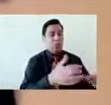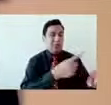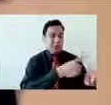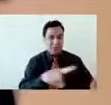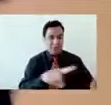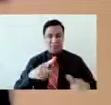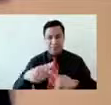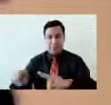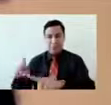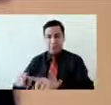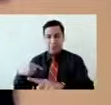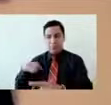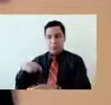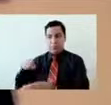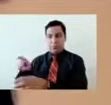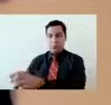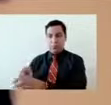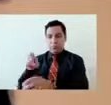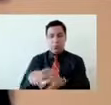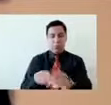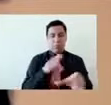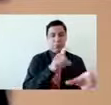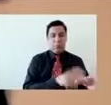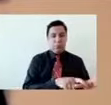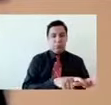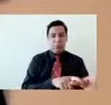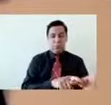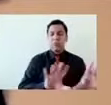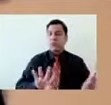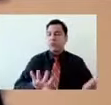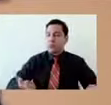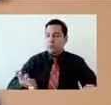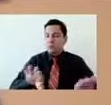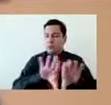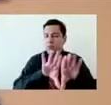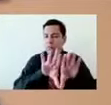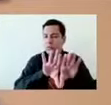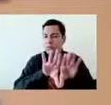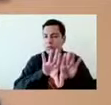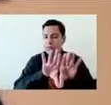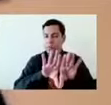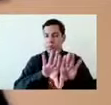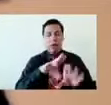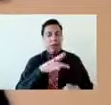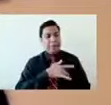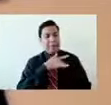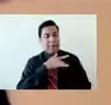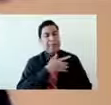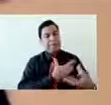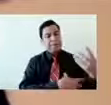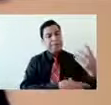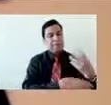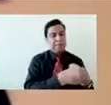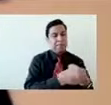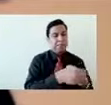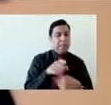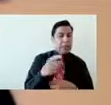porque esto nos va a permitir precisamente favorecer un proceso de empatía y conocimiento del otro.